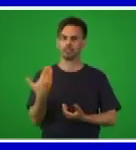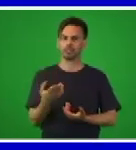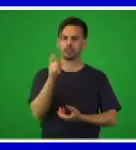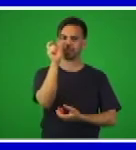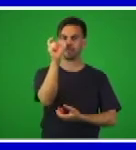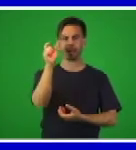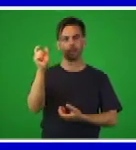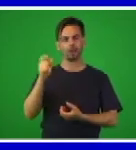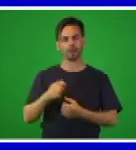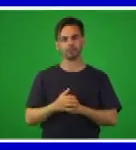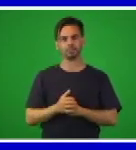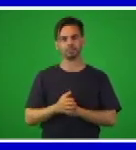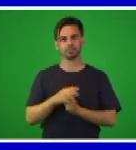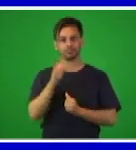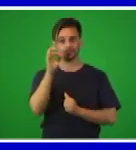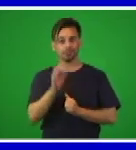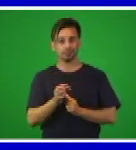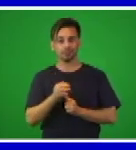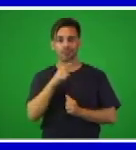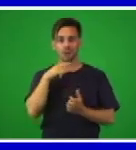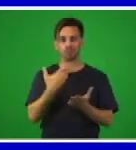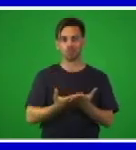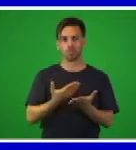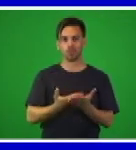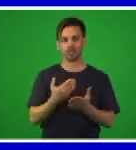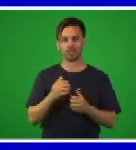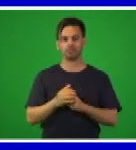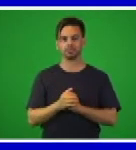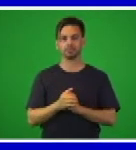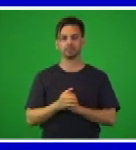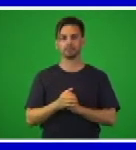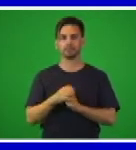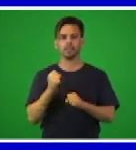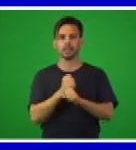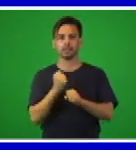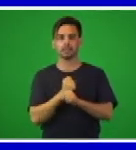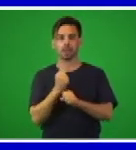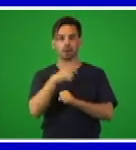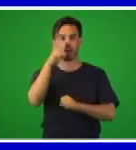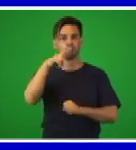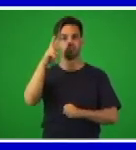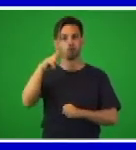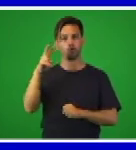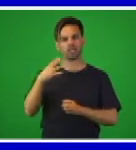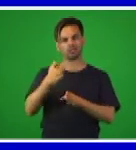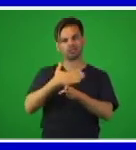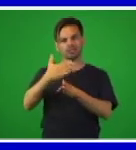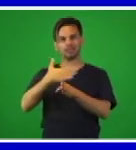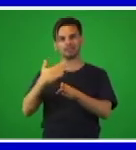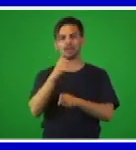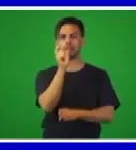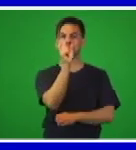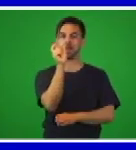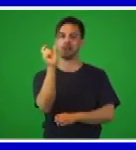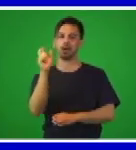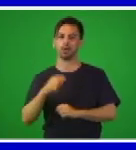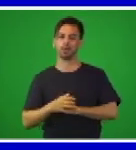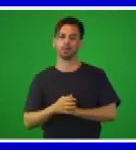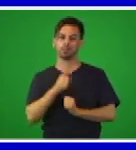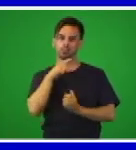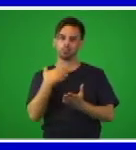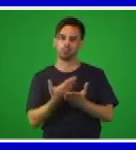proponiendo que trabajen buscando el significado de las palabras. Y le hemos propuesto buscar las palabras